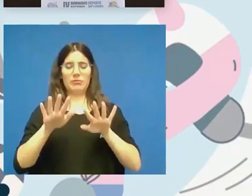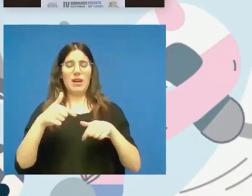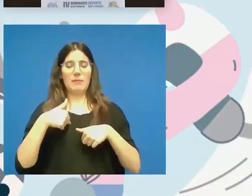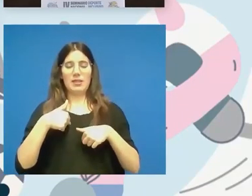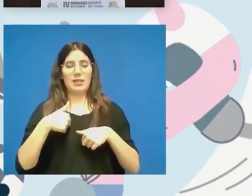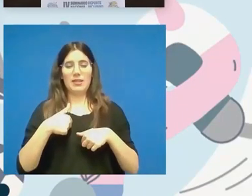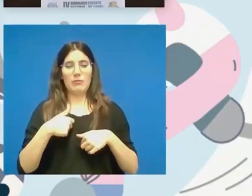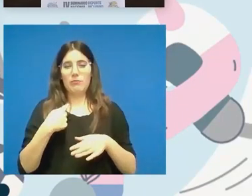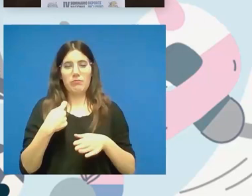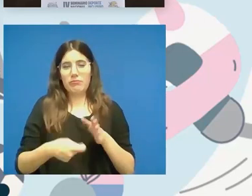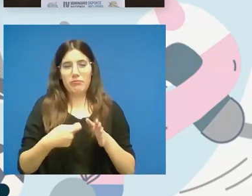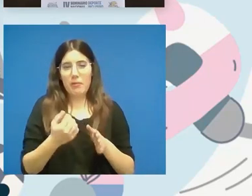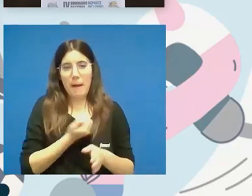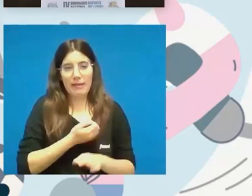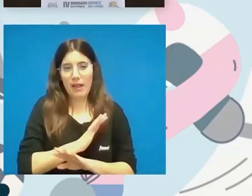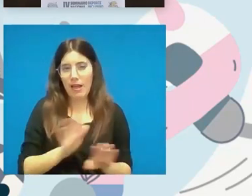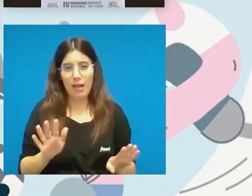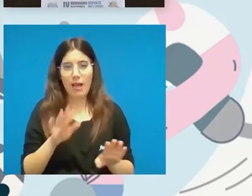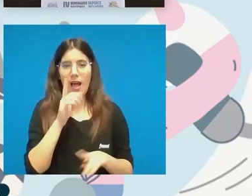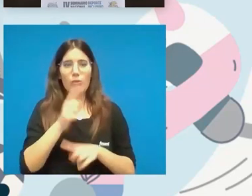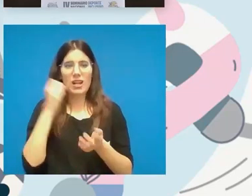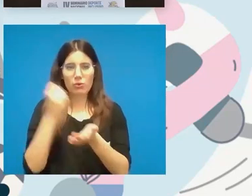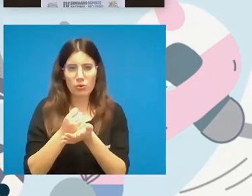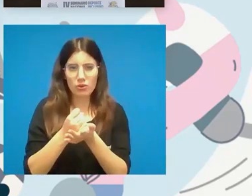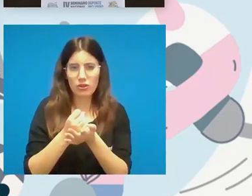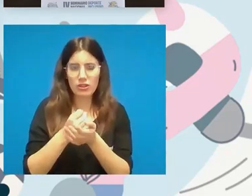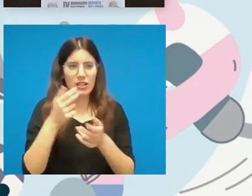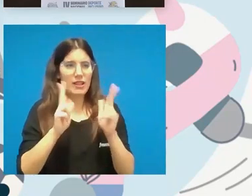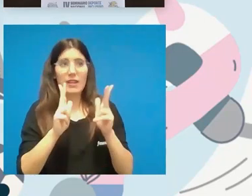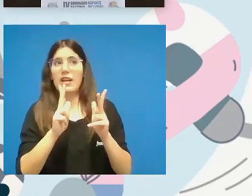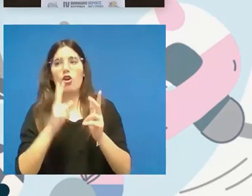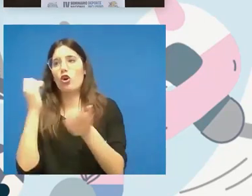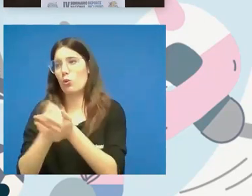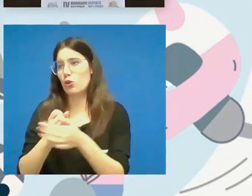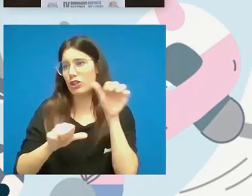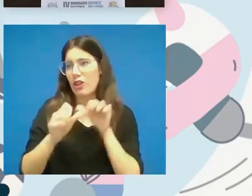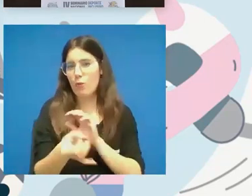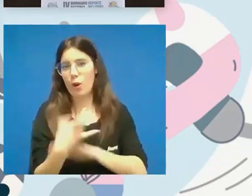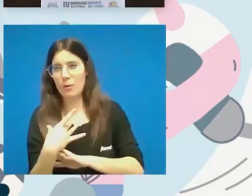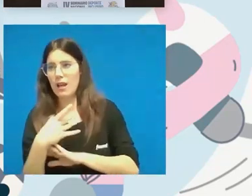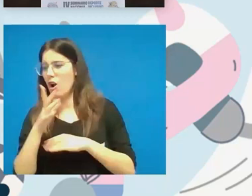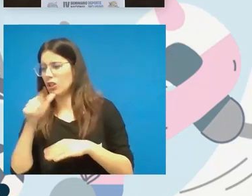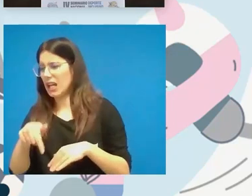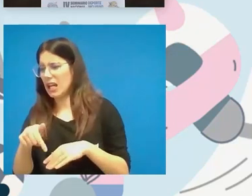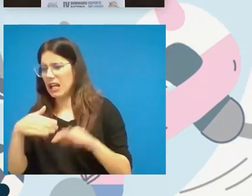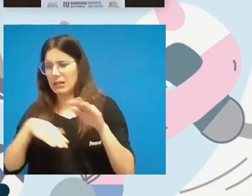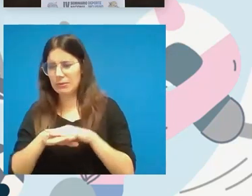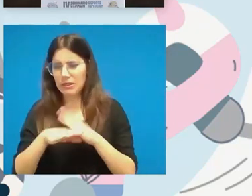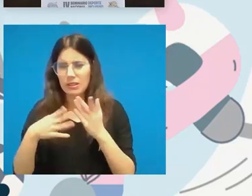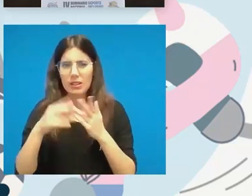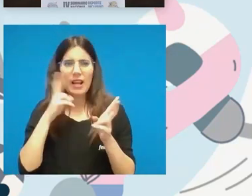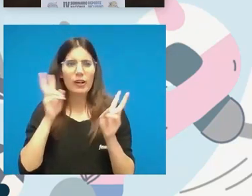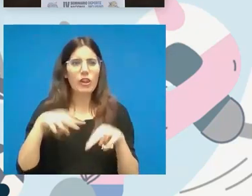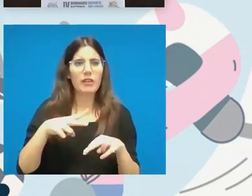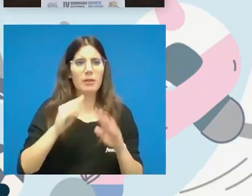en algunas hay que poner el cuño para la licencia en otras te devuelven no ponme el cuño en otras tienes que meter el reconocimiento